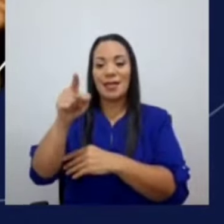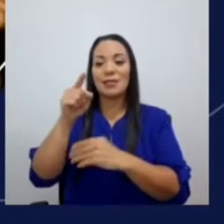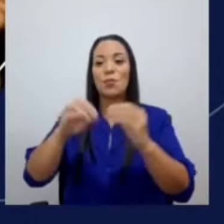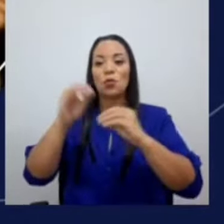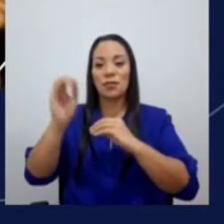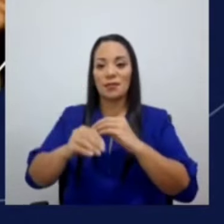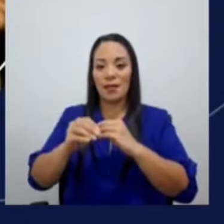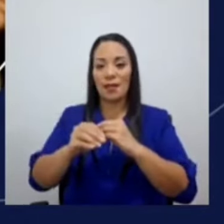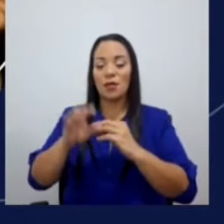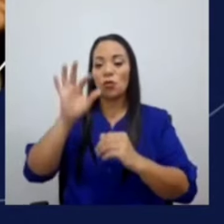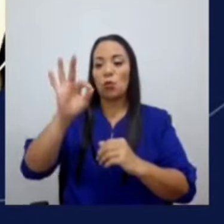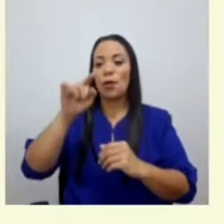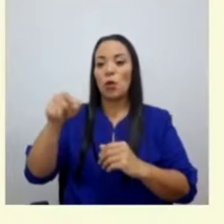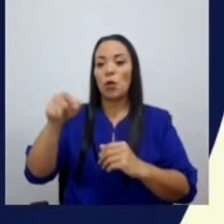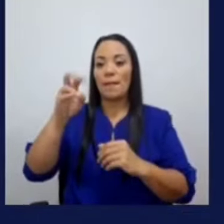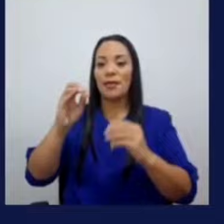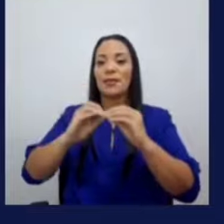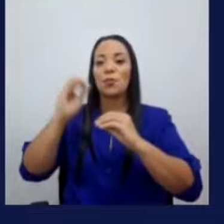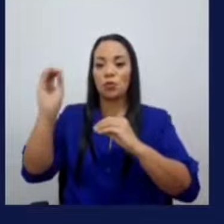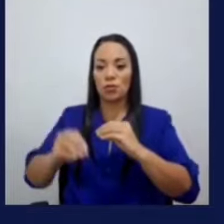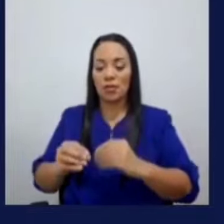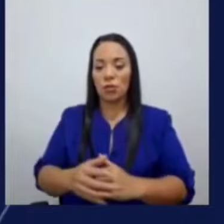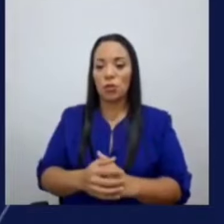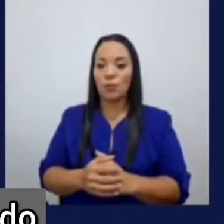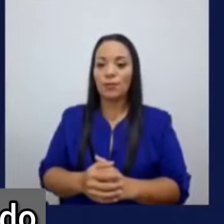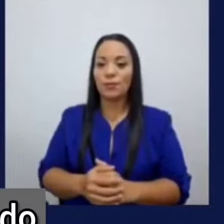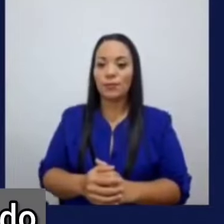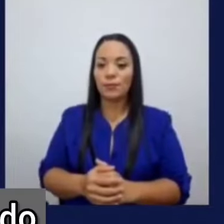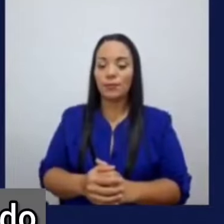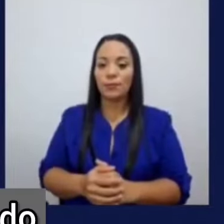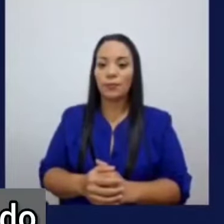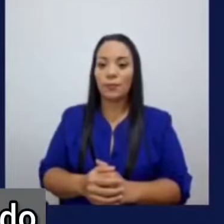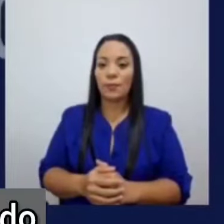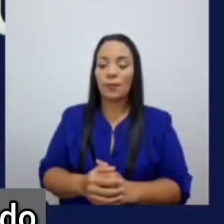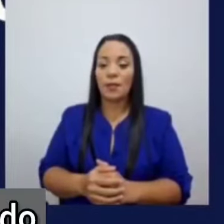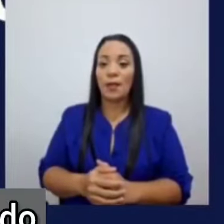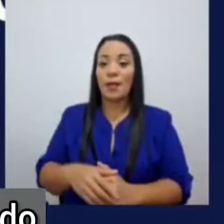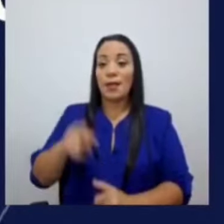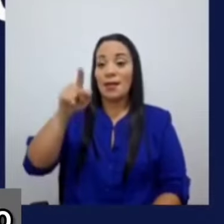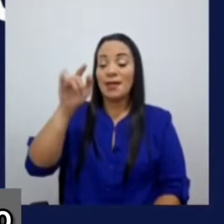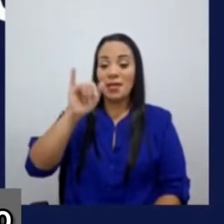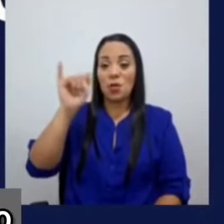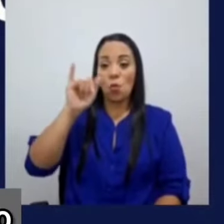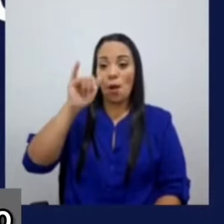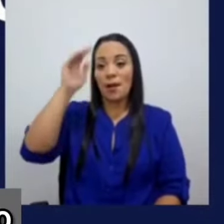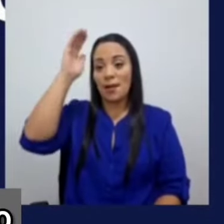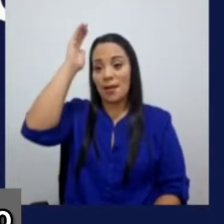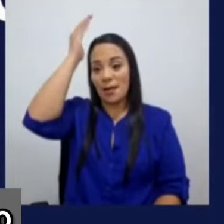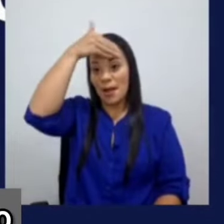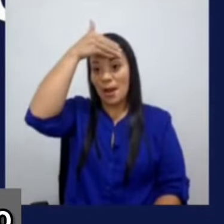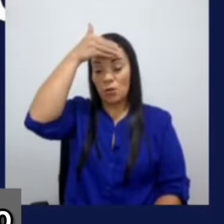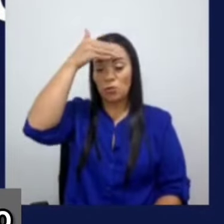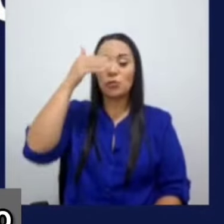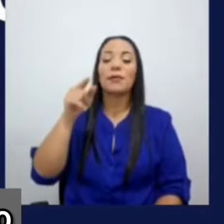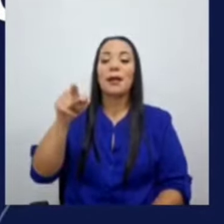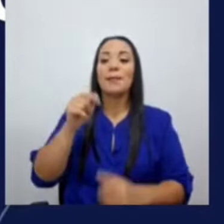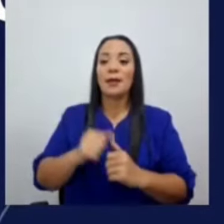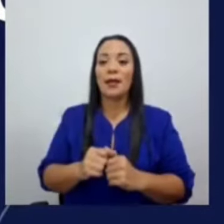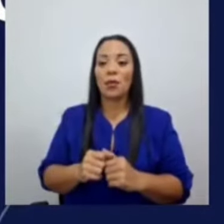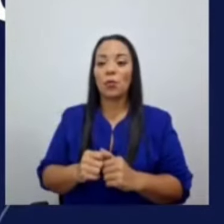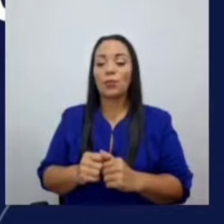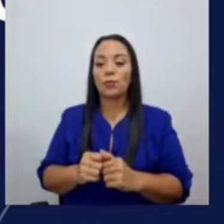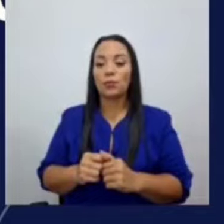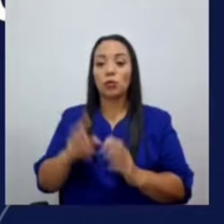a ser del 9.20%. Mientras que en el tercer trimestre del segundo año de la administración de Carlos Alvarado,